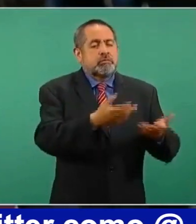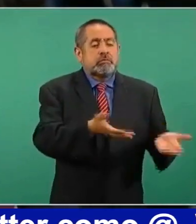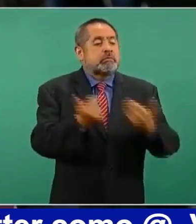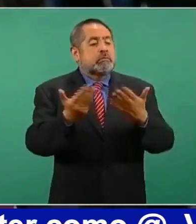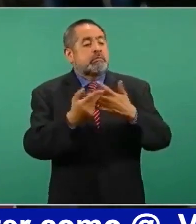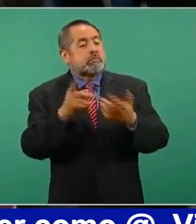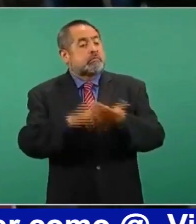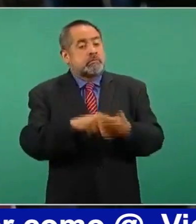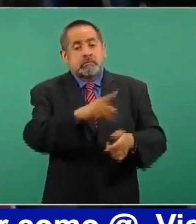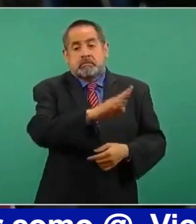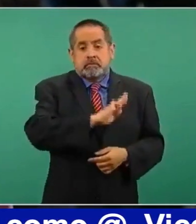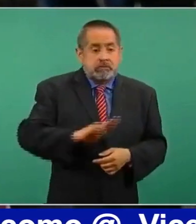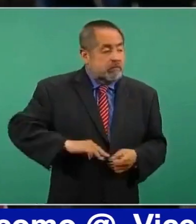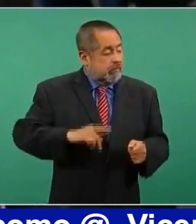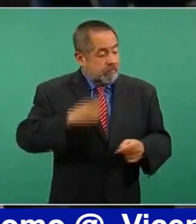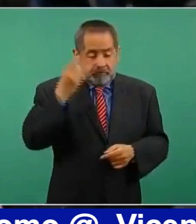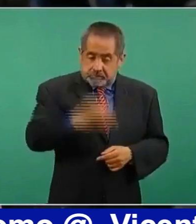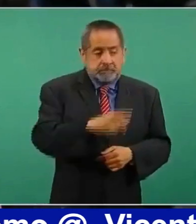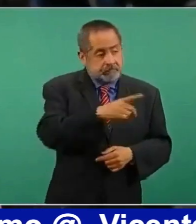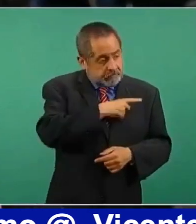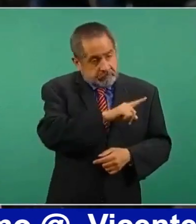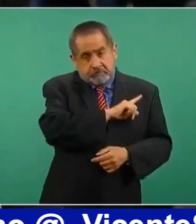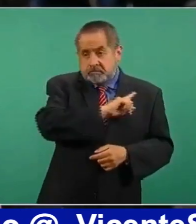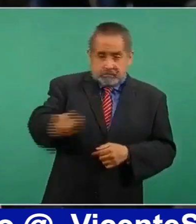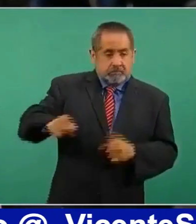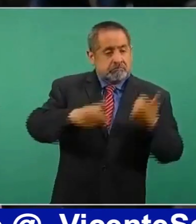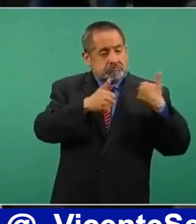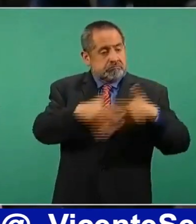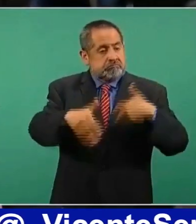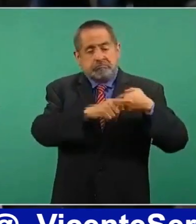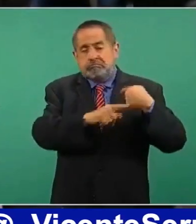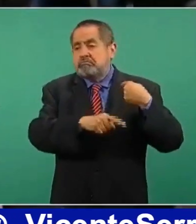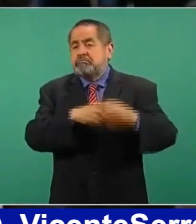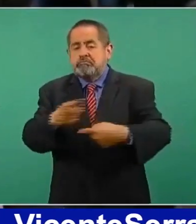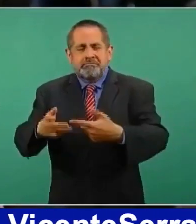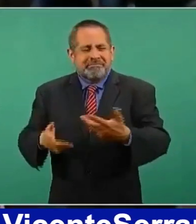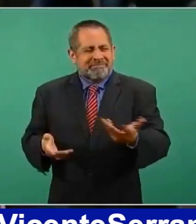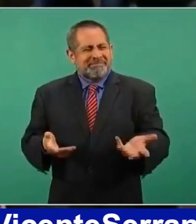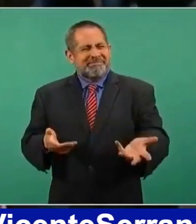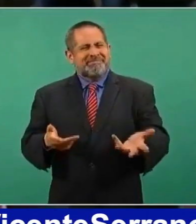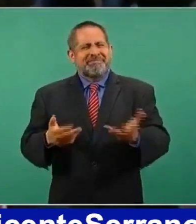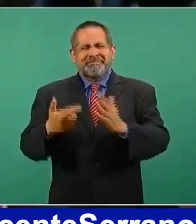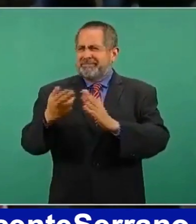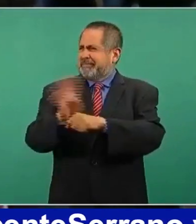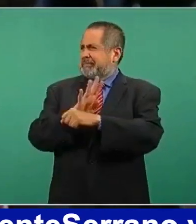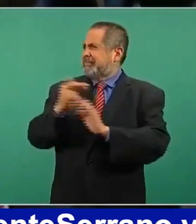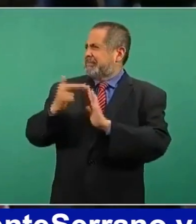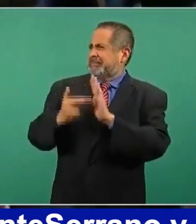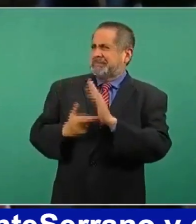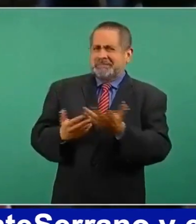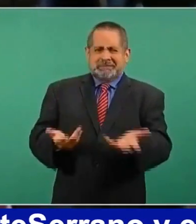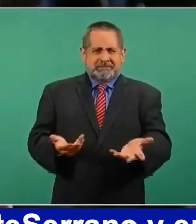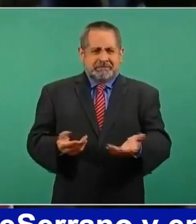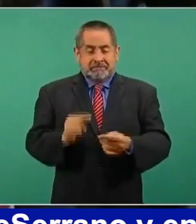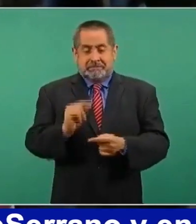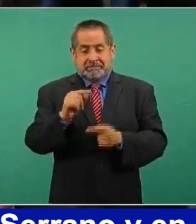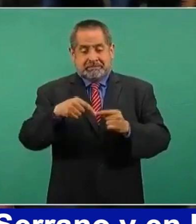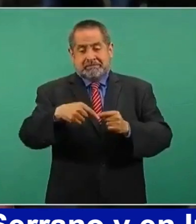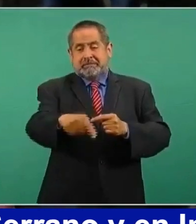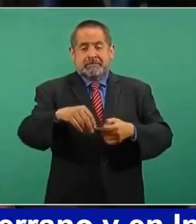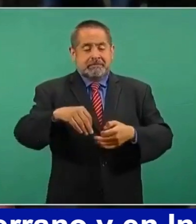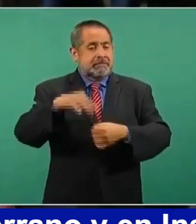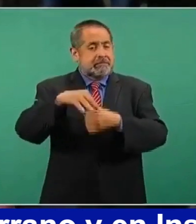estatales los obligaron a acudir a esta pequeña manifestación. Presidente, estamos ya a unos meses de las elecciones